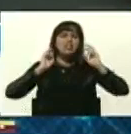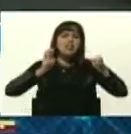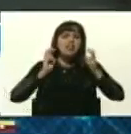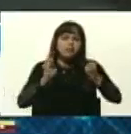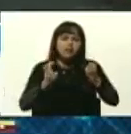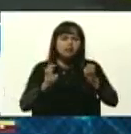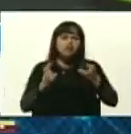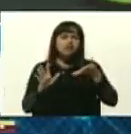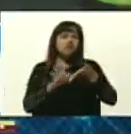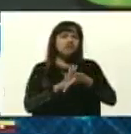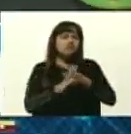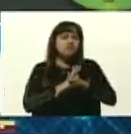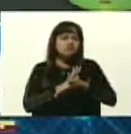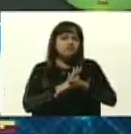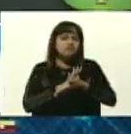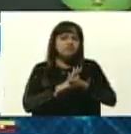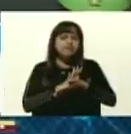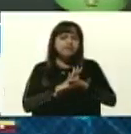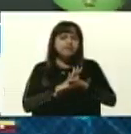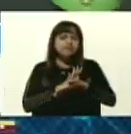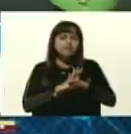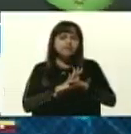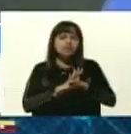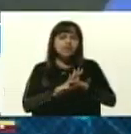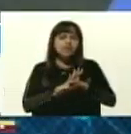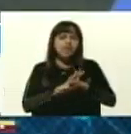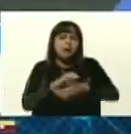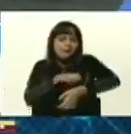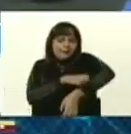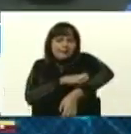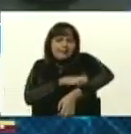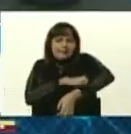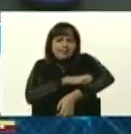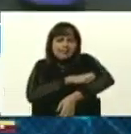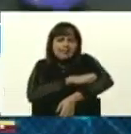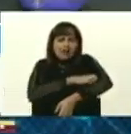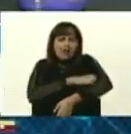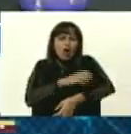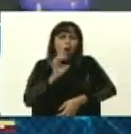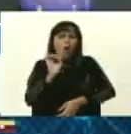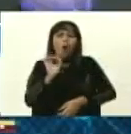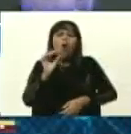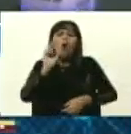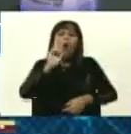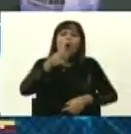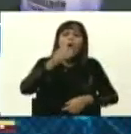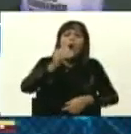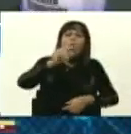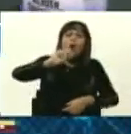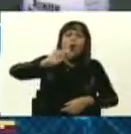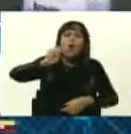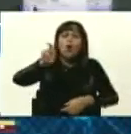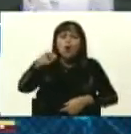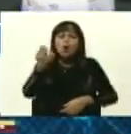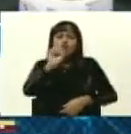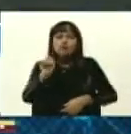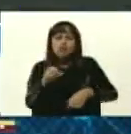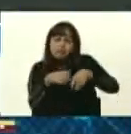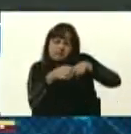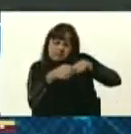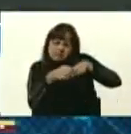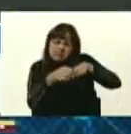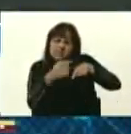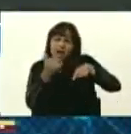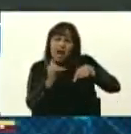micosis en pie de... ¿Hongo? Hongo, correcto. ¿Cuál es el del hongo? El